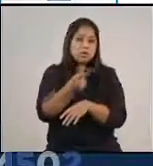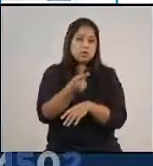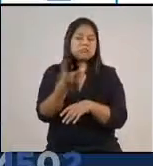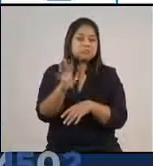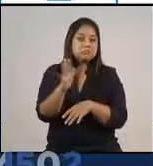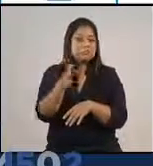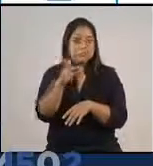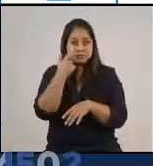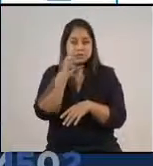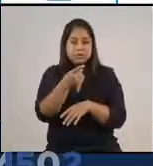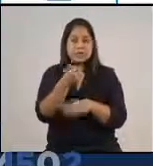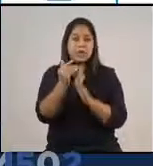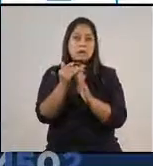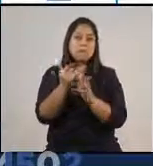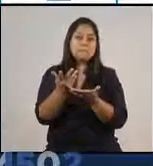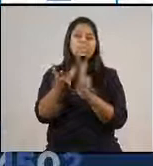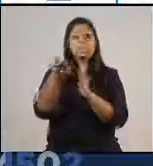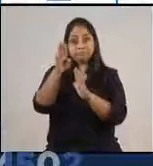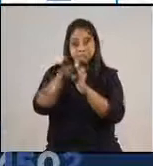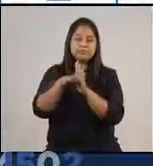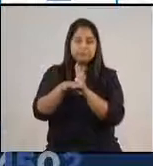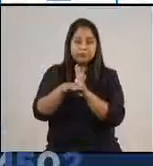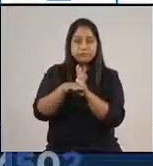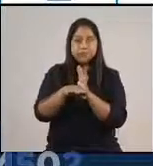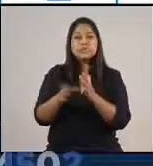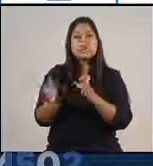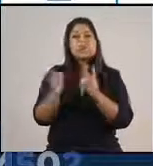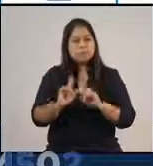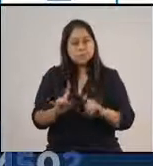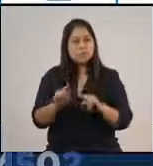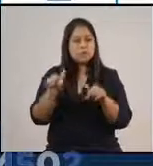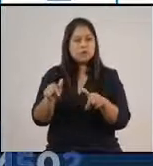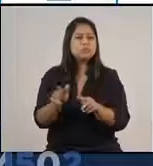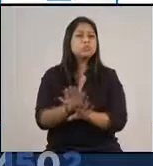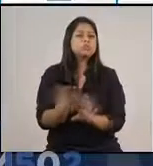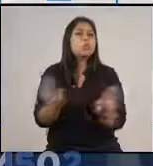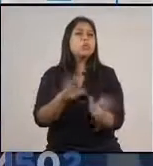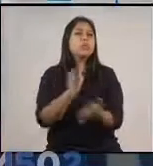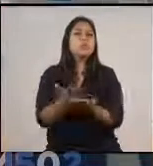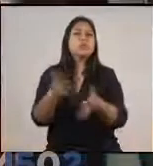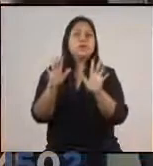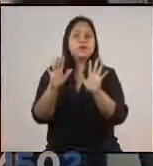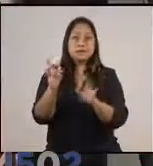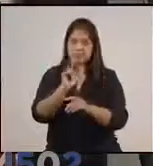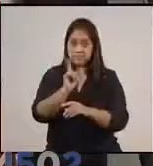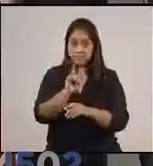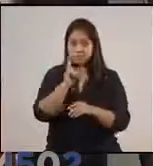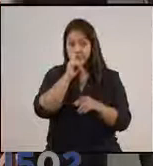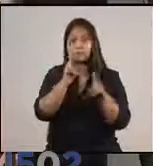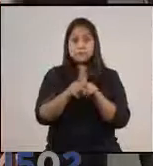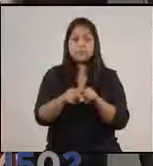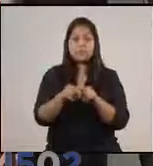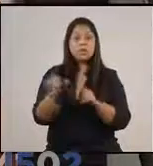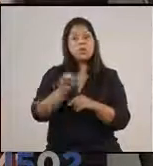mira ya en una tendencia a la baja. Pero esto no solo es esto, un buen indicativo, sino otro